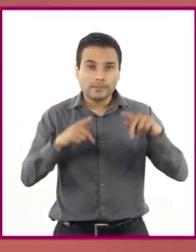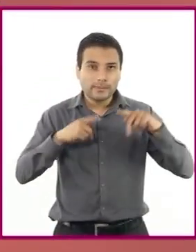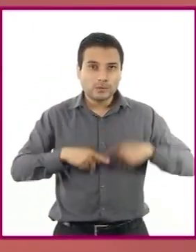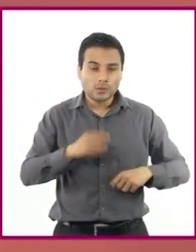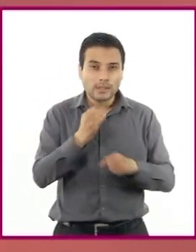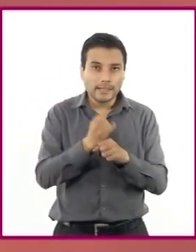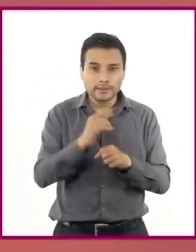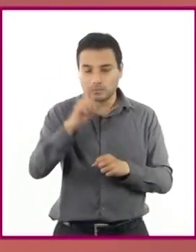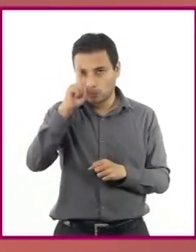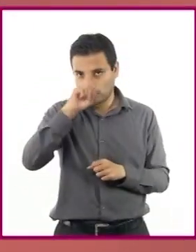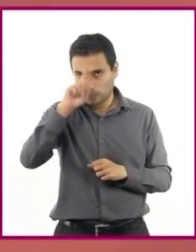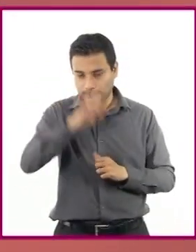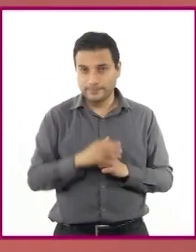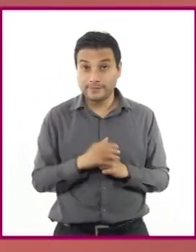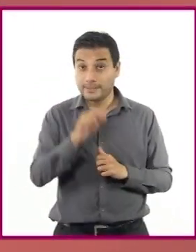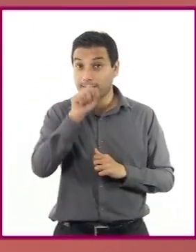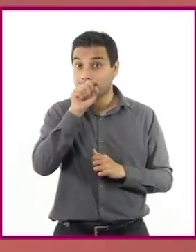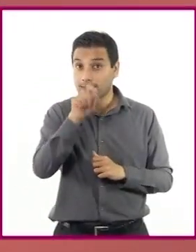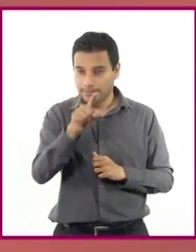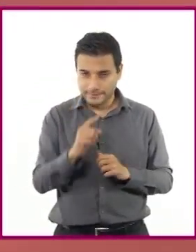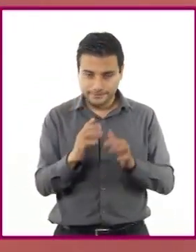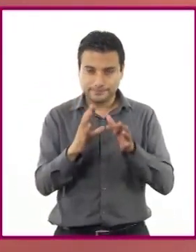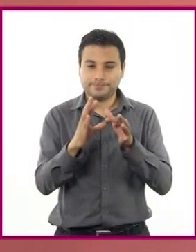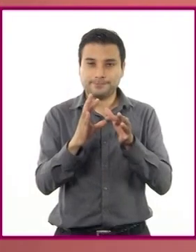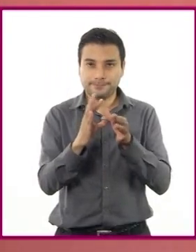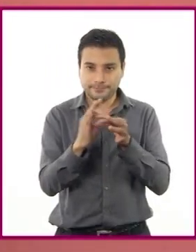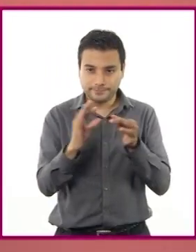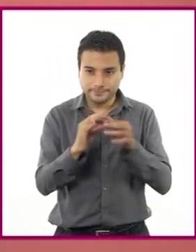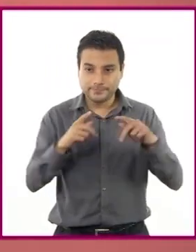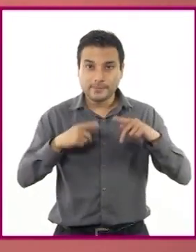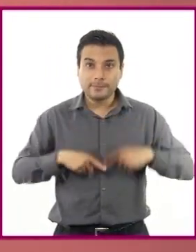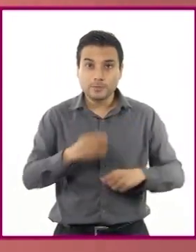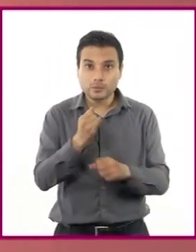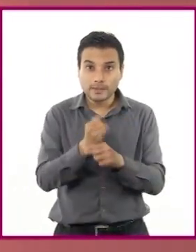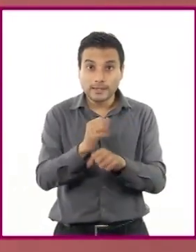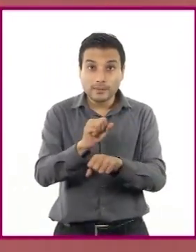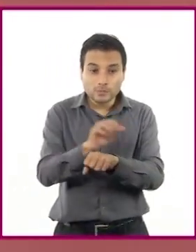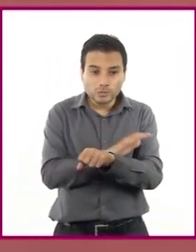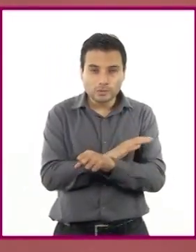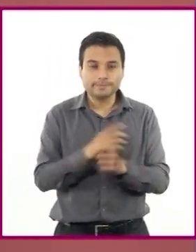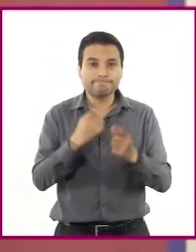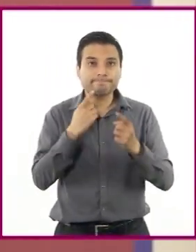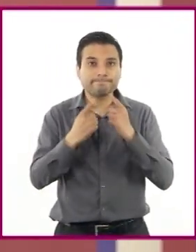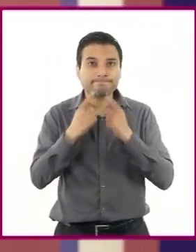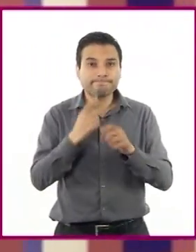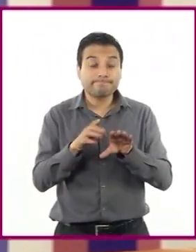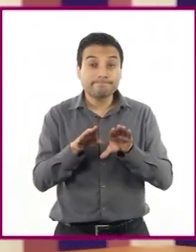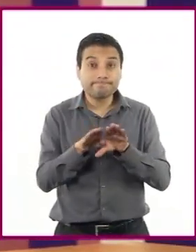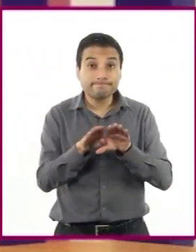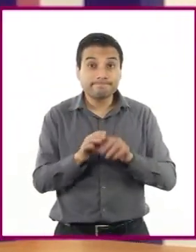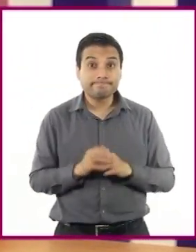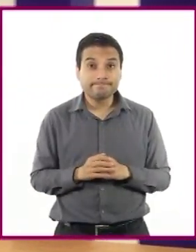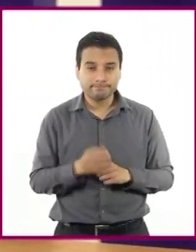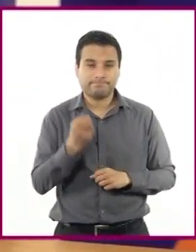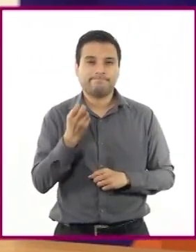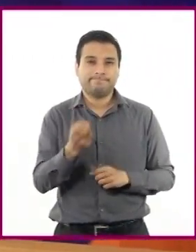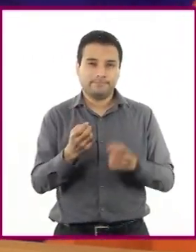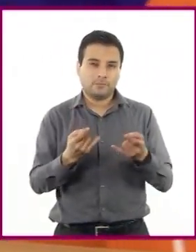personajes. También se describen las emociones de los personajes y cómo van a dialogar entre ellos. En este